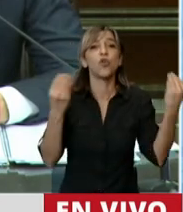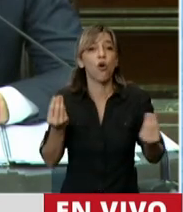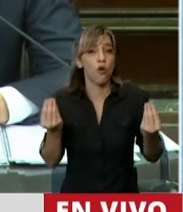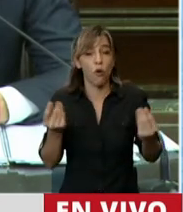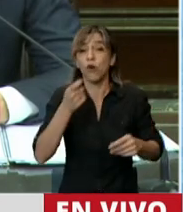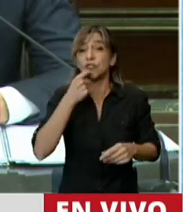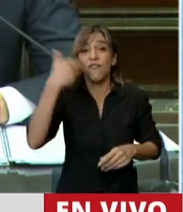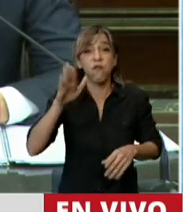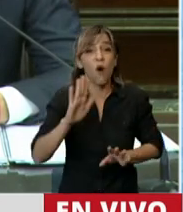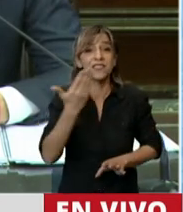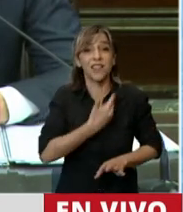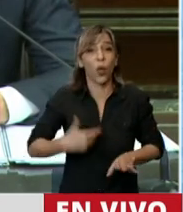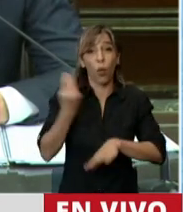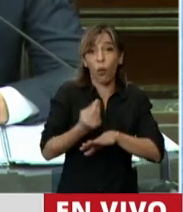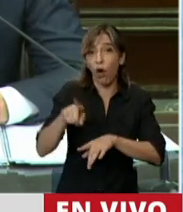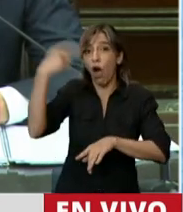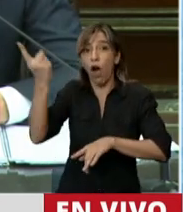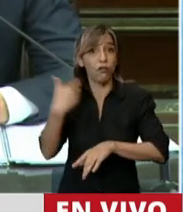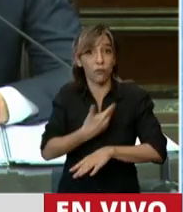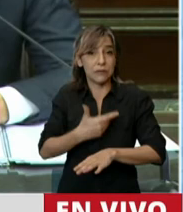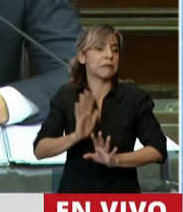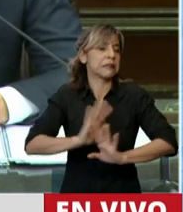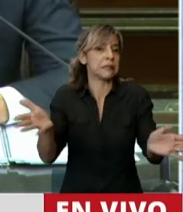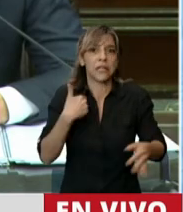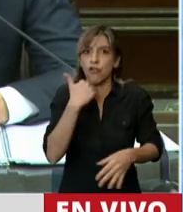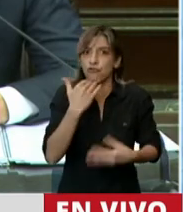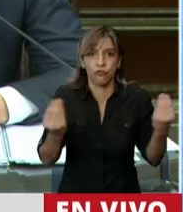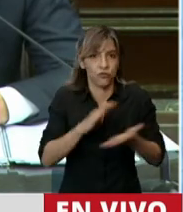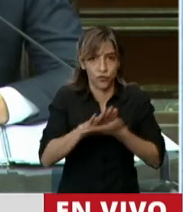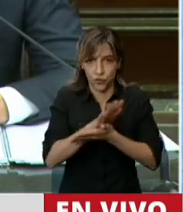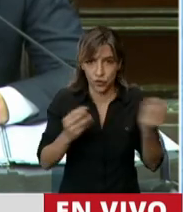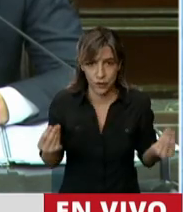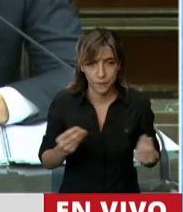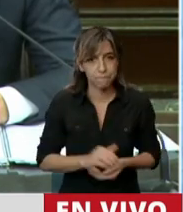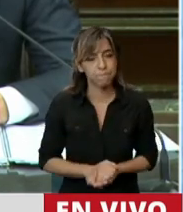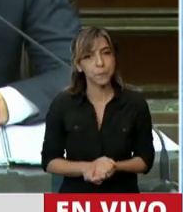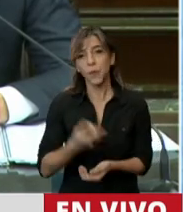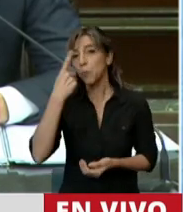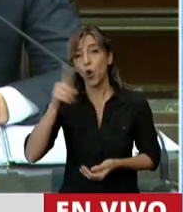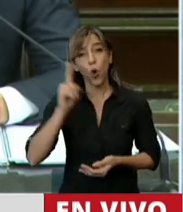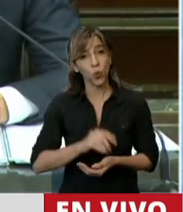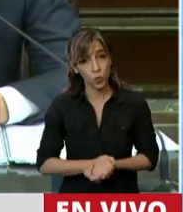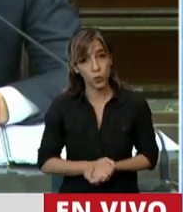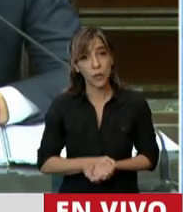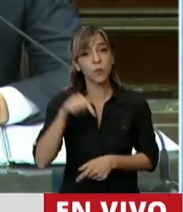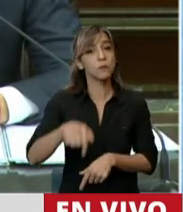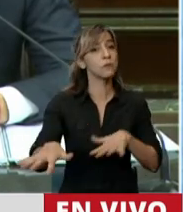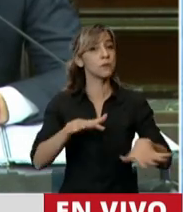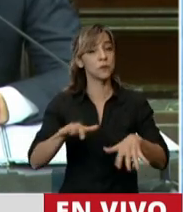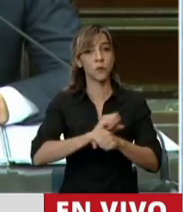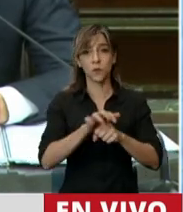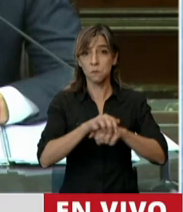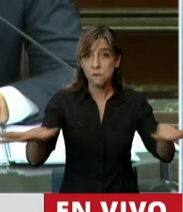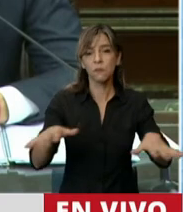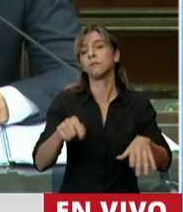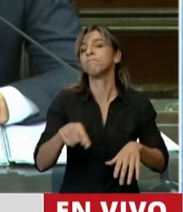gobierno peronista. Para cerrar, creo que esta situación del contexto de la pandemia nos ha puesto en un escenario